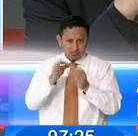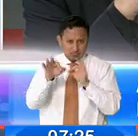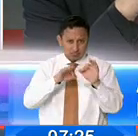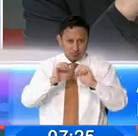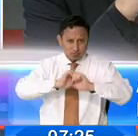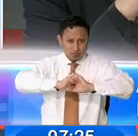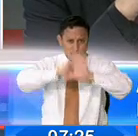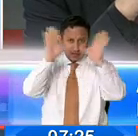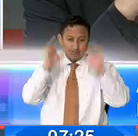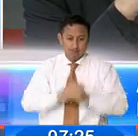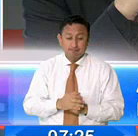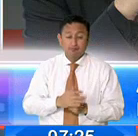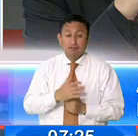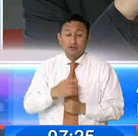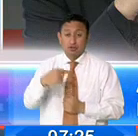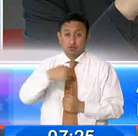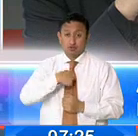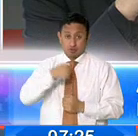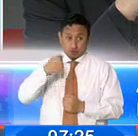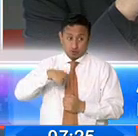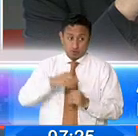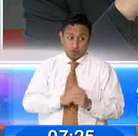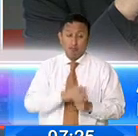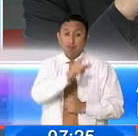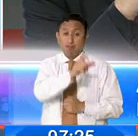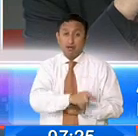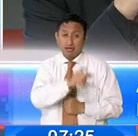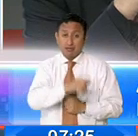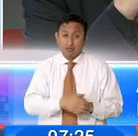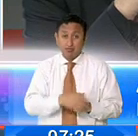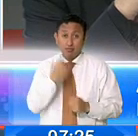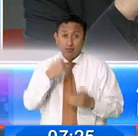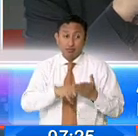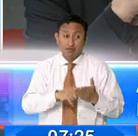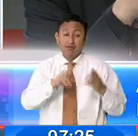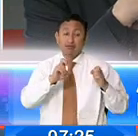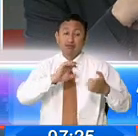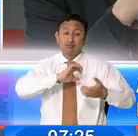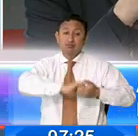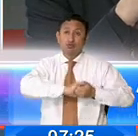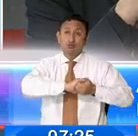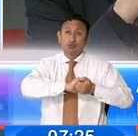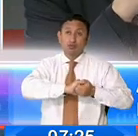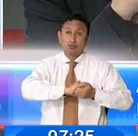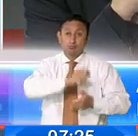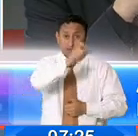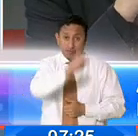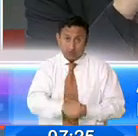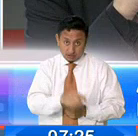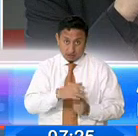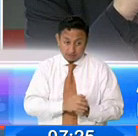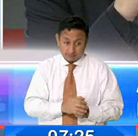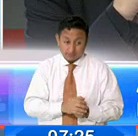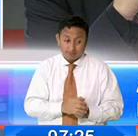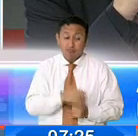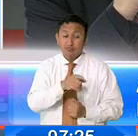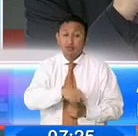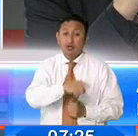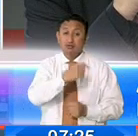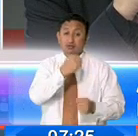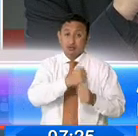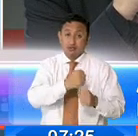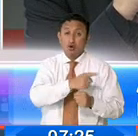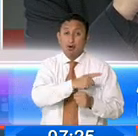que cuando nosotros estamos calificando como solidaridad o como personas positivas a quienes ejercen,